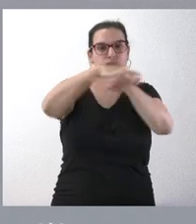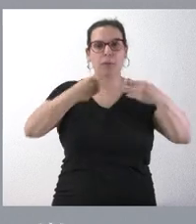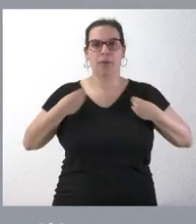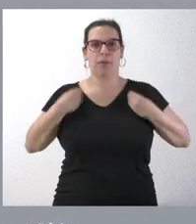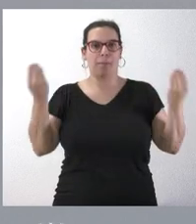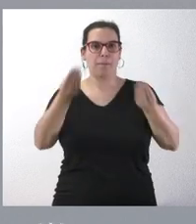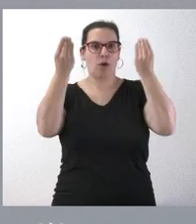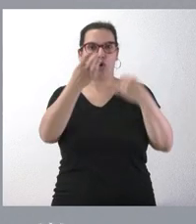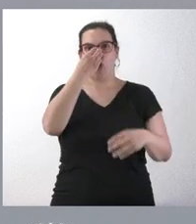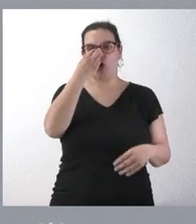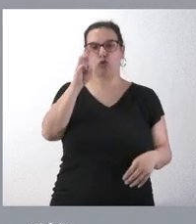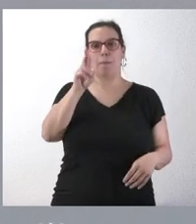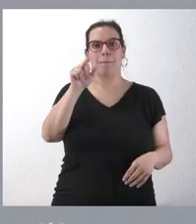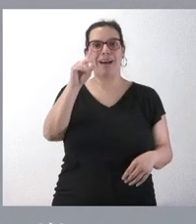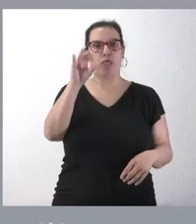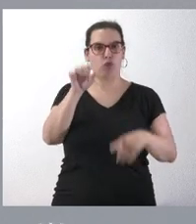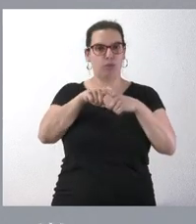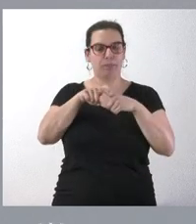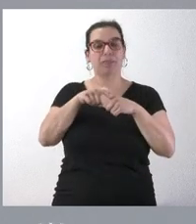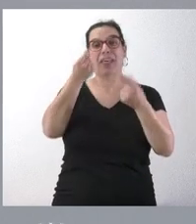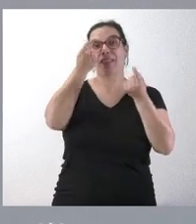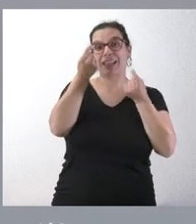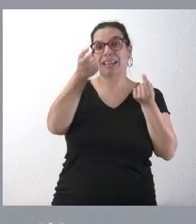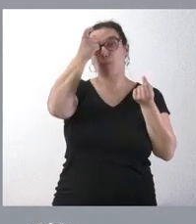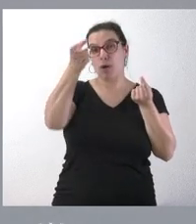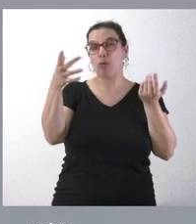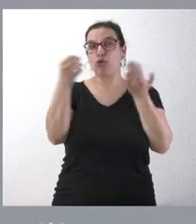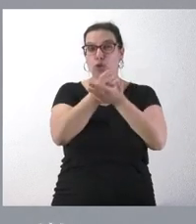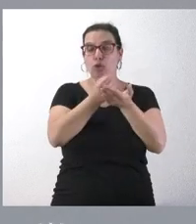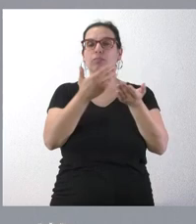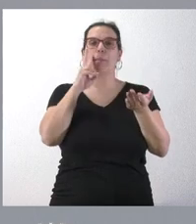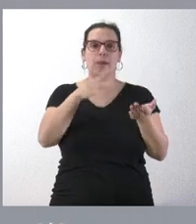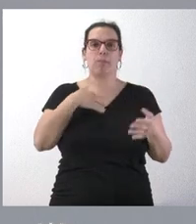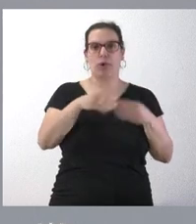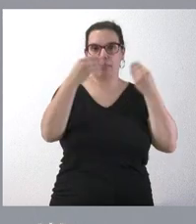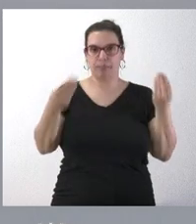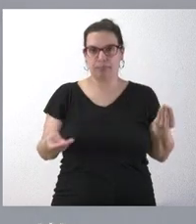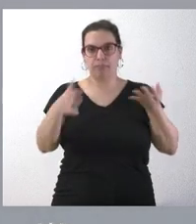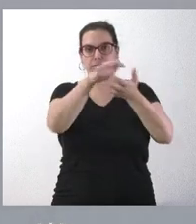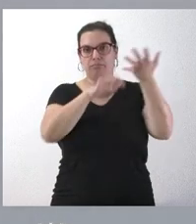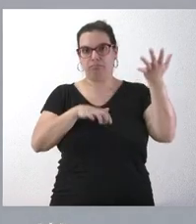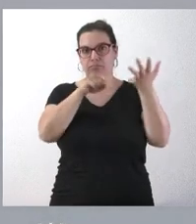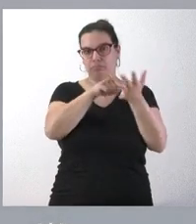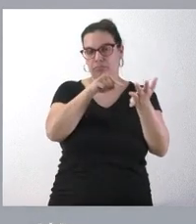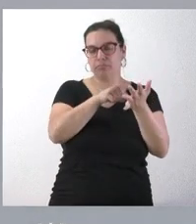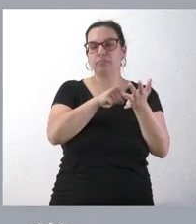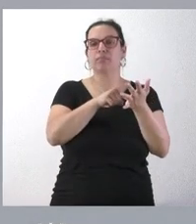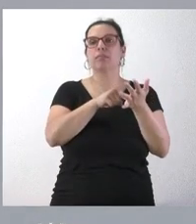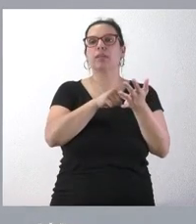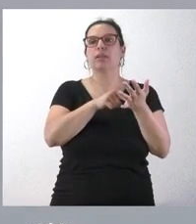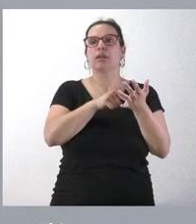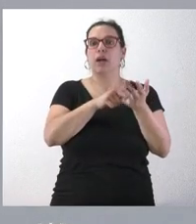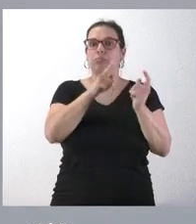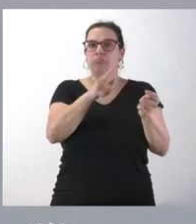osos pardos tienen ustedes el detalle de cuáles son los municipios de Castilla y León donde se van a actuar de esta forma y que nos está